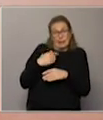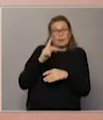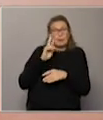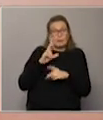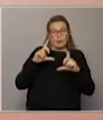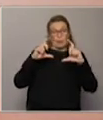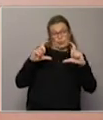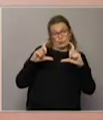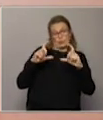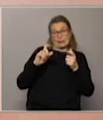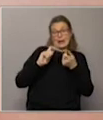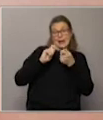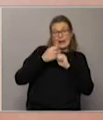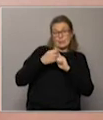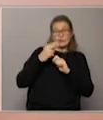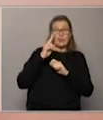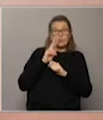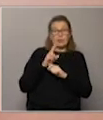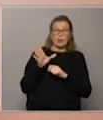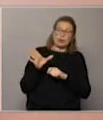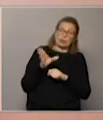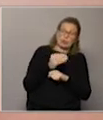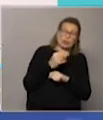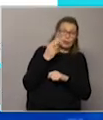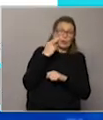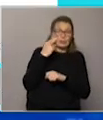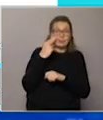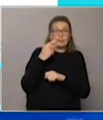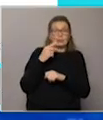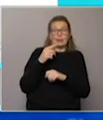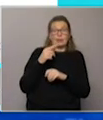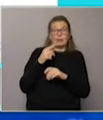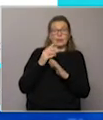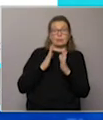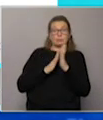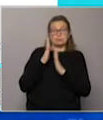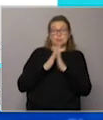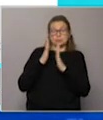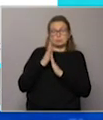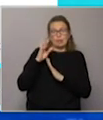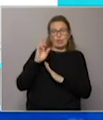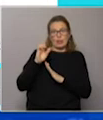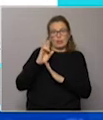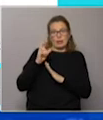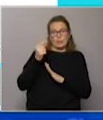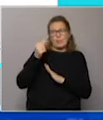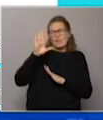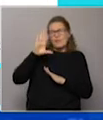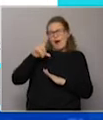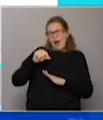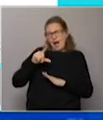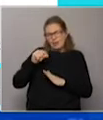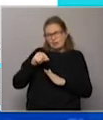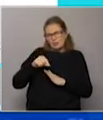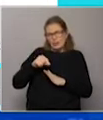placa que tiene el tipo de cambio, lo que se ve que todos estos problemas lo que hicieron es una disparada del dólar. Argentina se abarató muchísimo